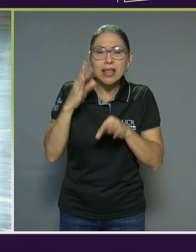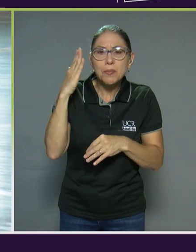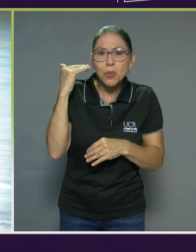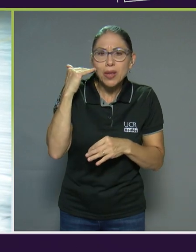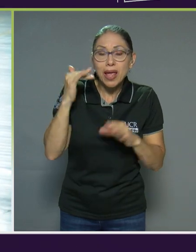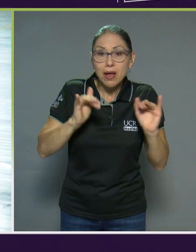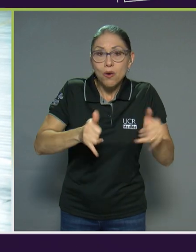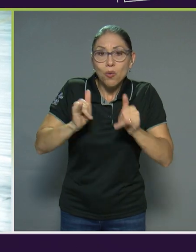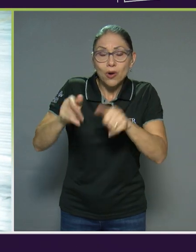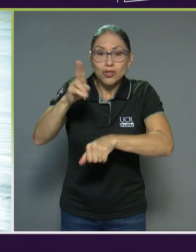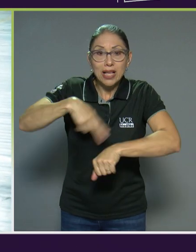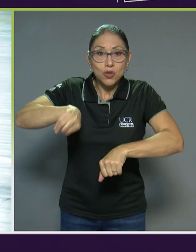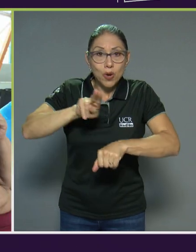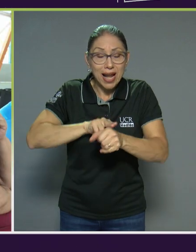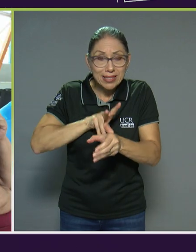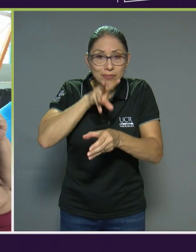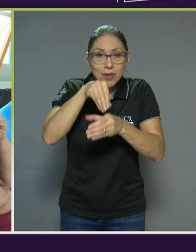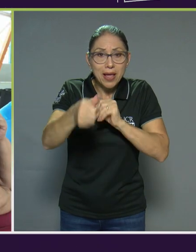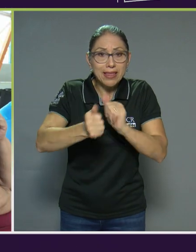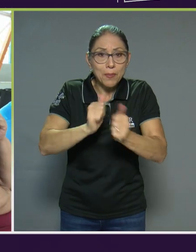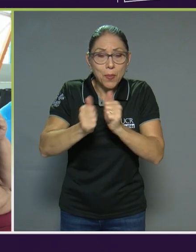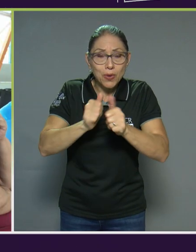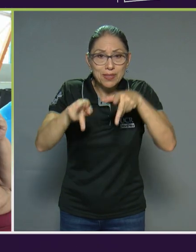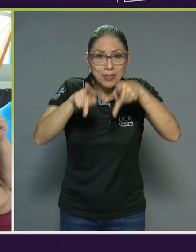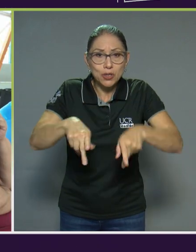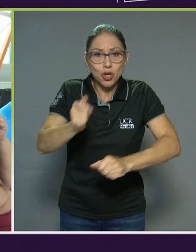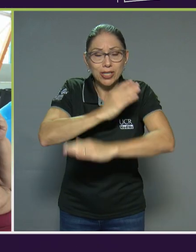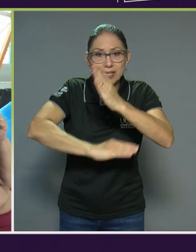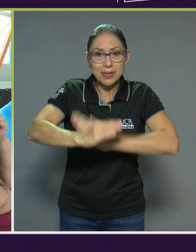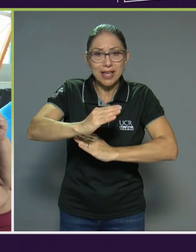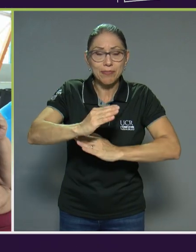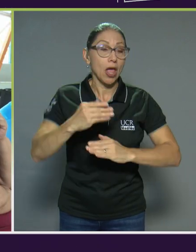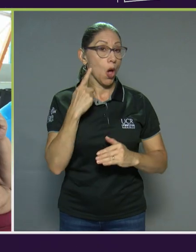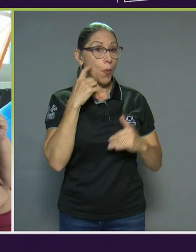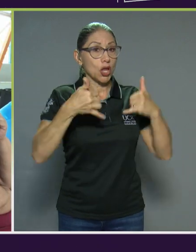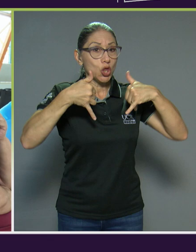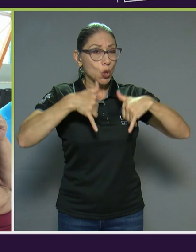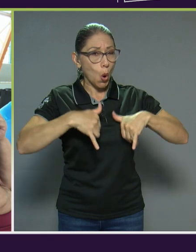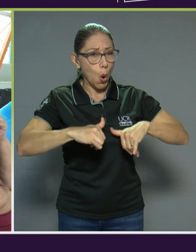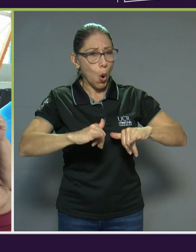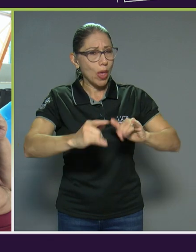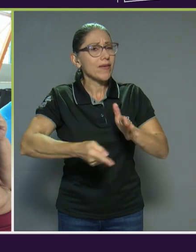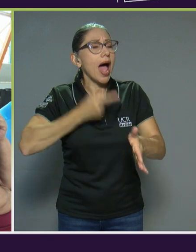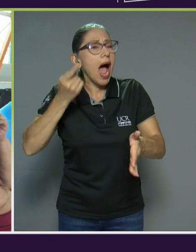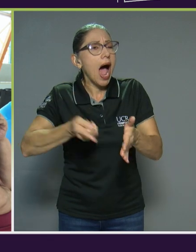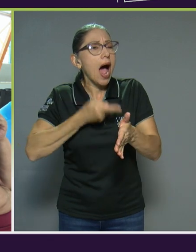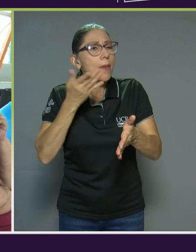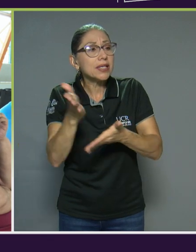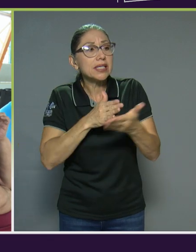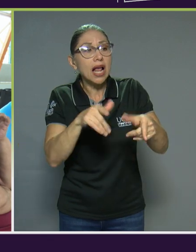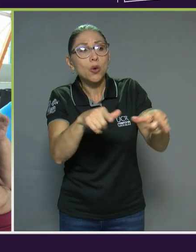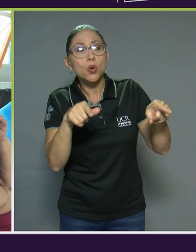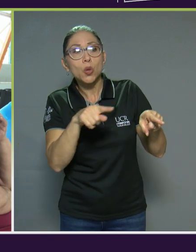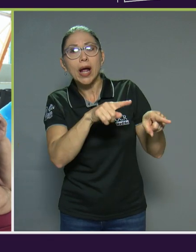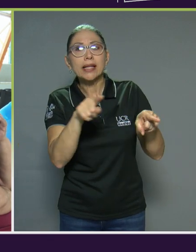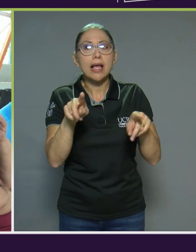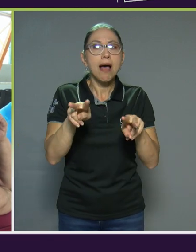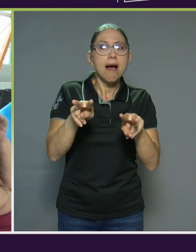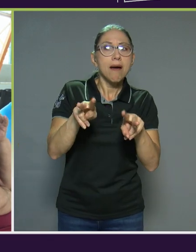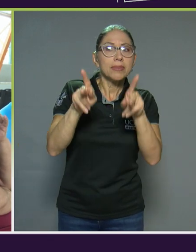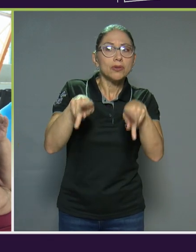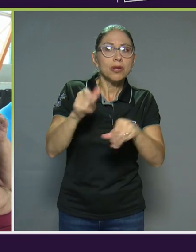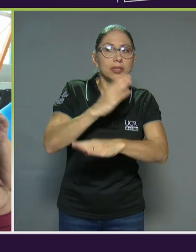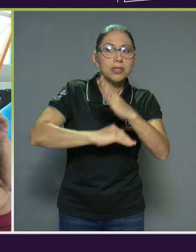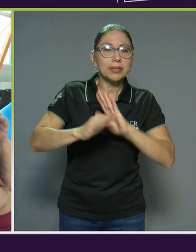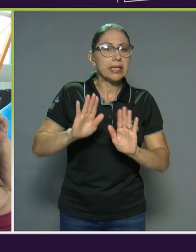deportes para personas con discapacidad. Porque todavía hay como un cierto ahí, que a veces en ciertos lados como que los apartan, entonces es muy